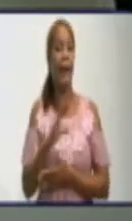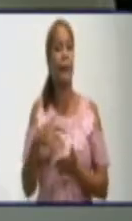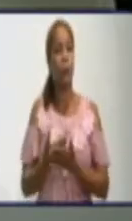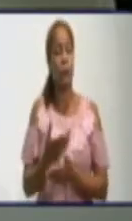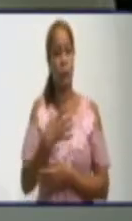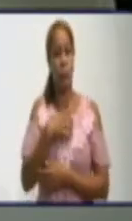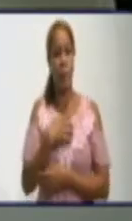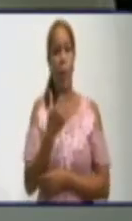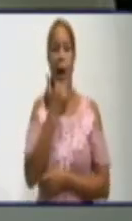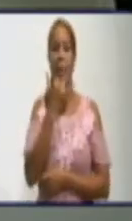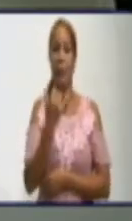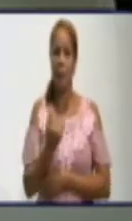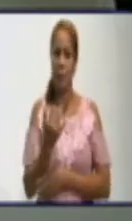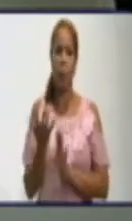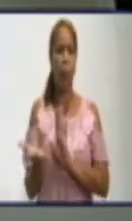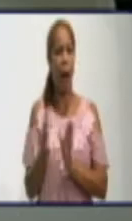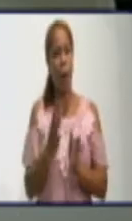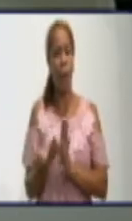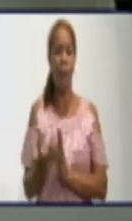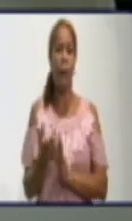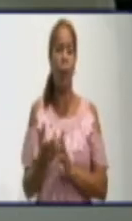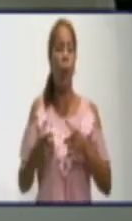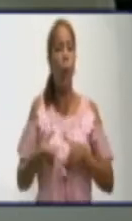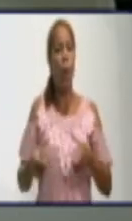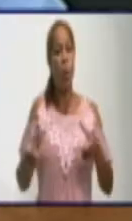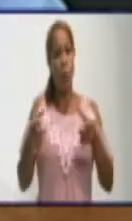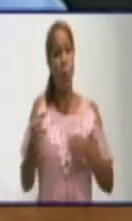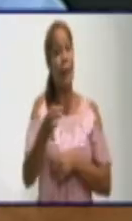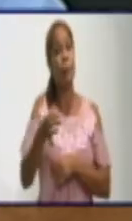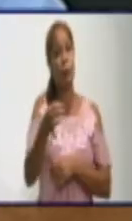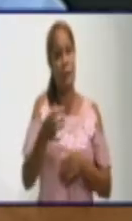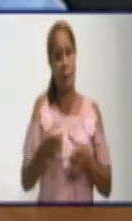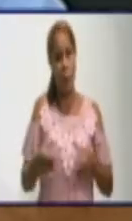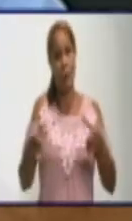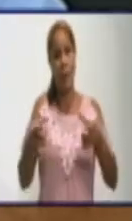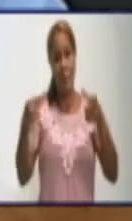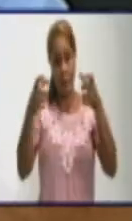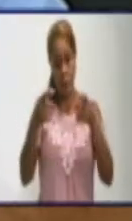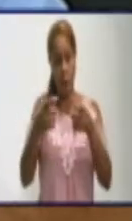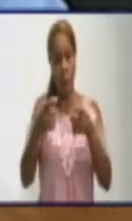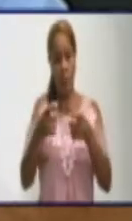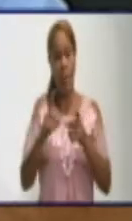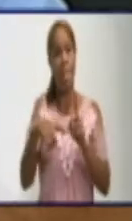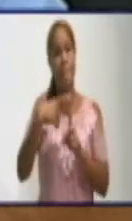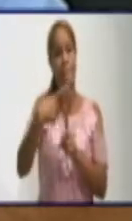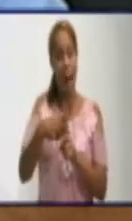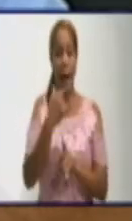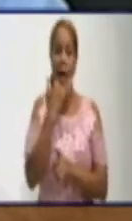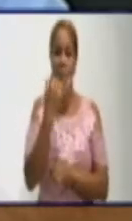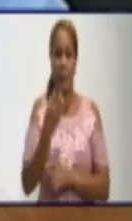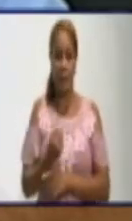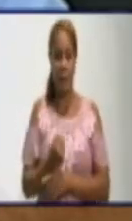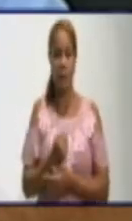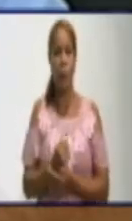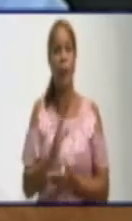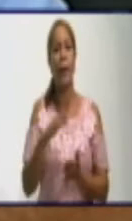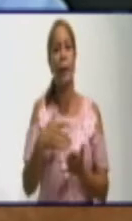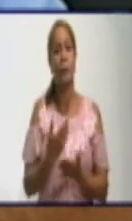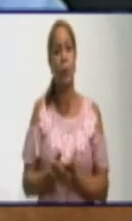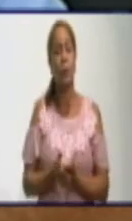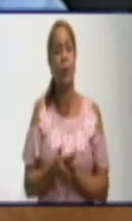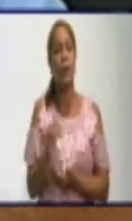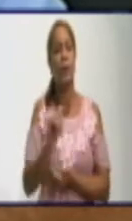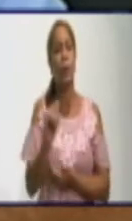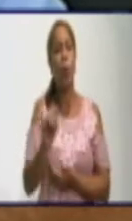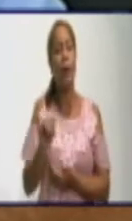hace unos días con Masó. Fue la mayor afectación que nosotros tuvimos, que se nos secó la fuente de